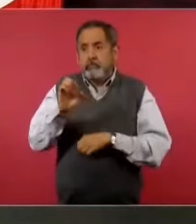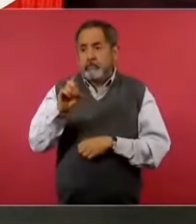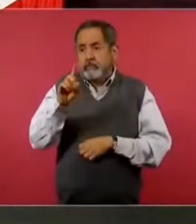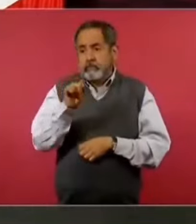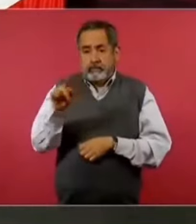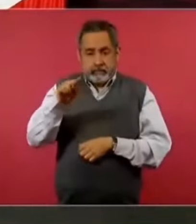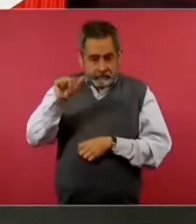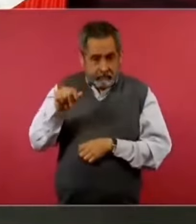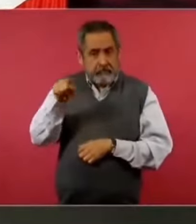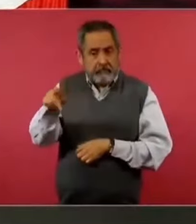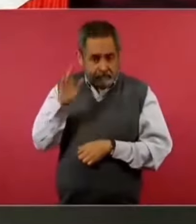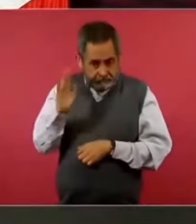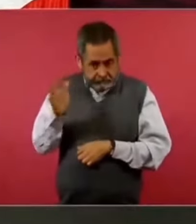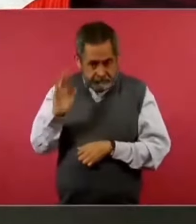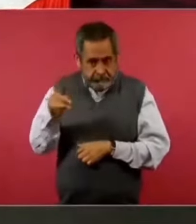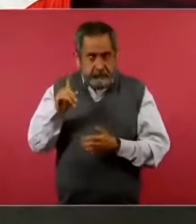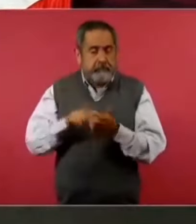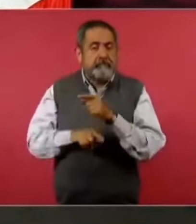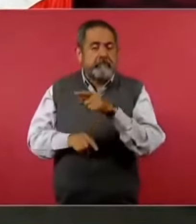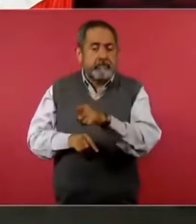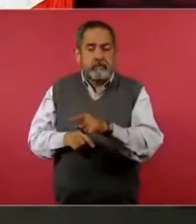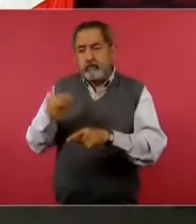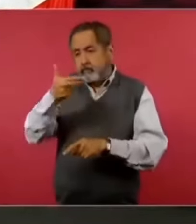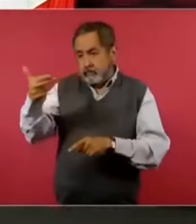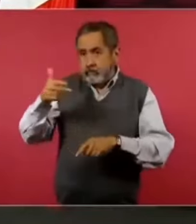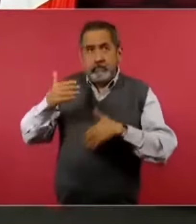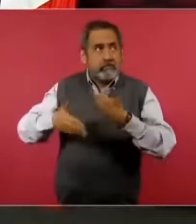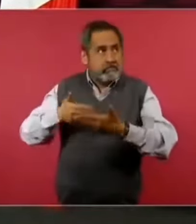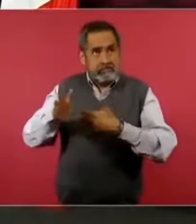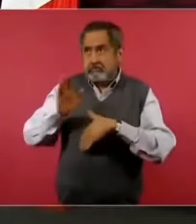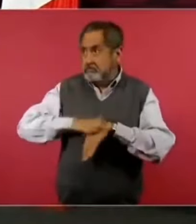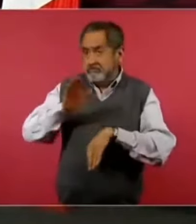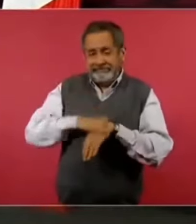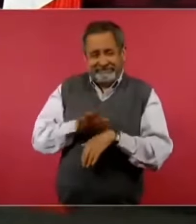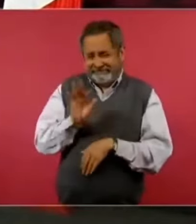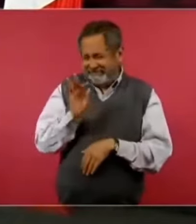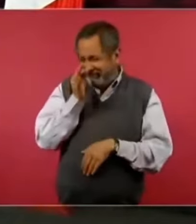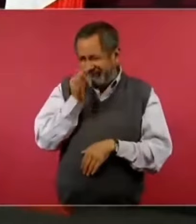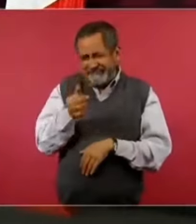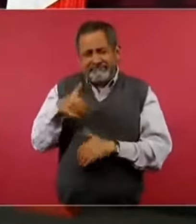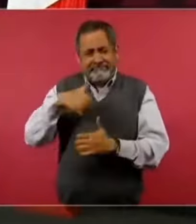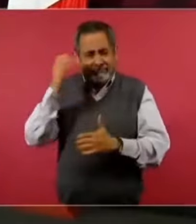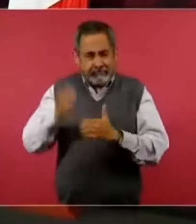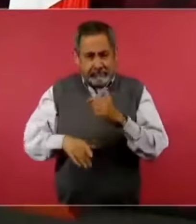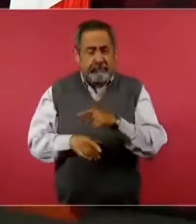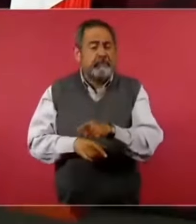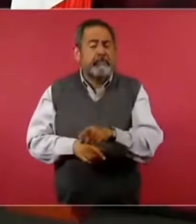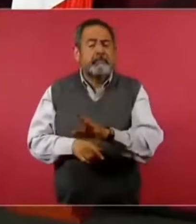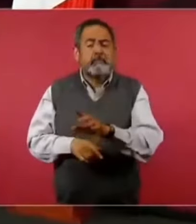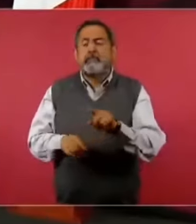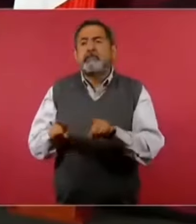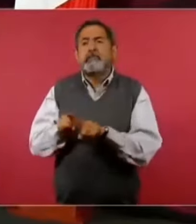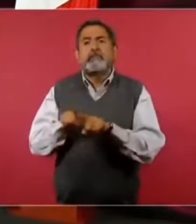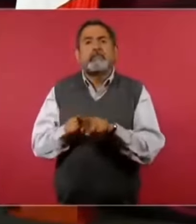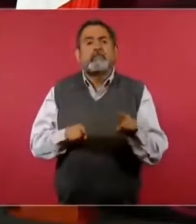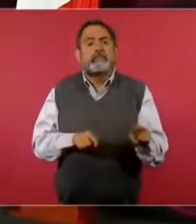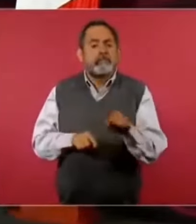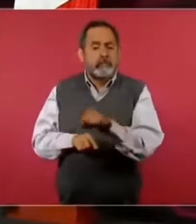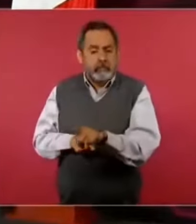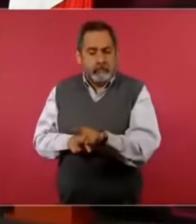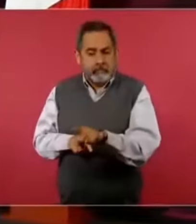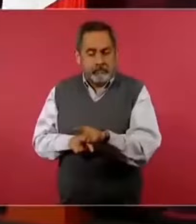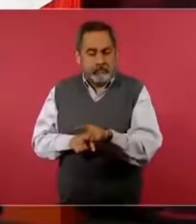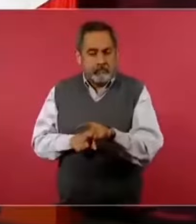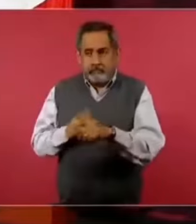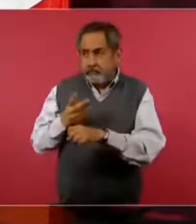muy avanzado el hotel, está terminada toda la